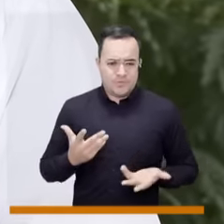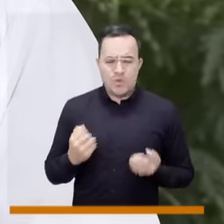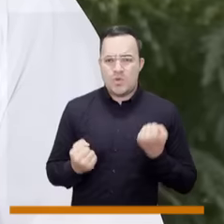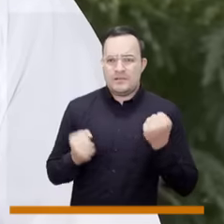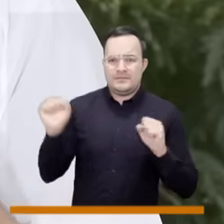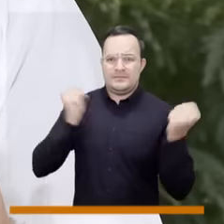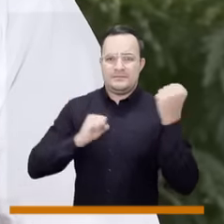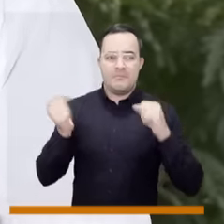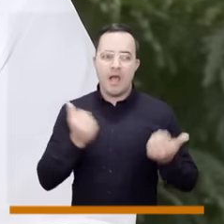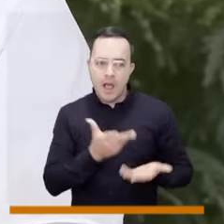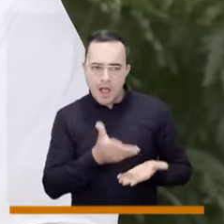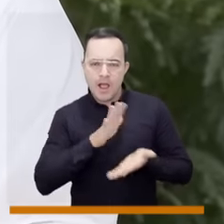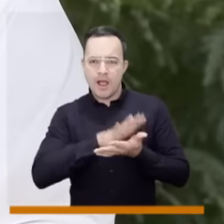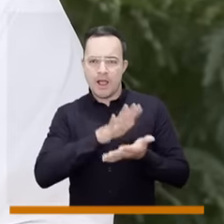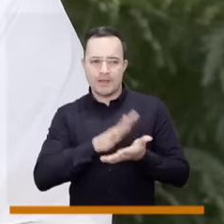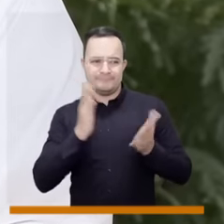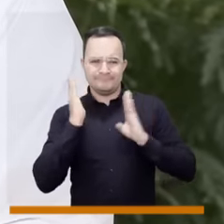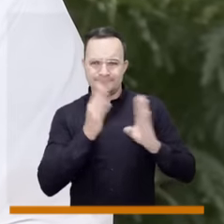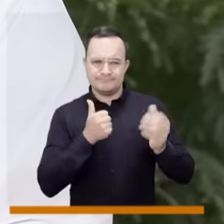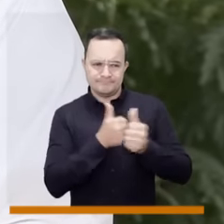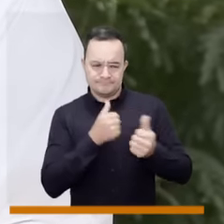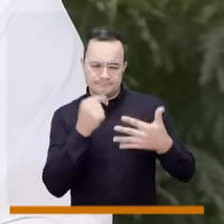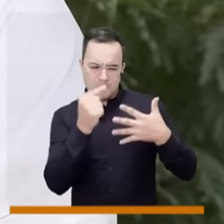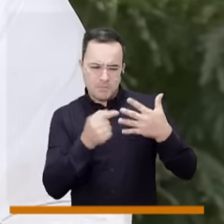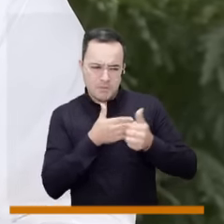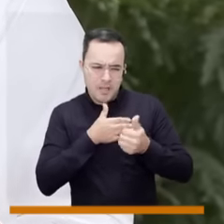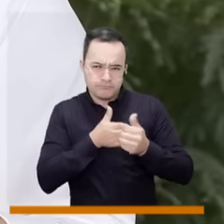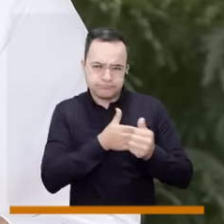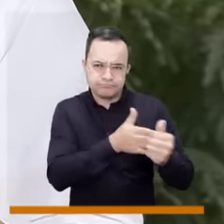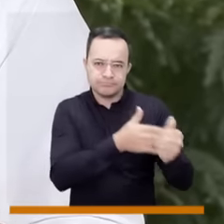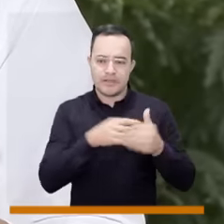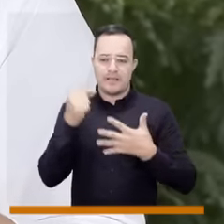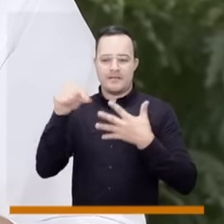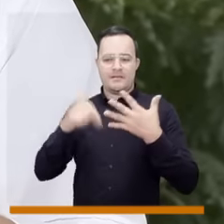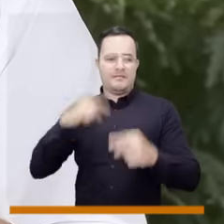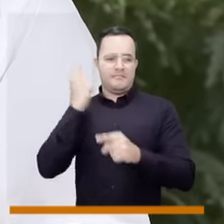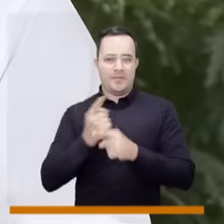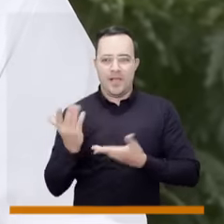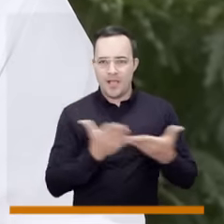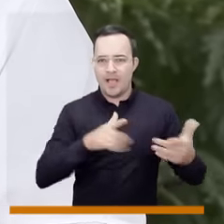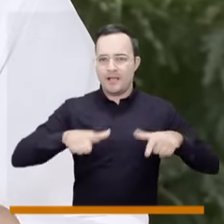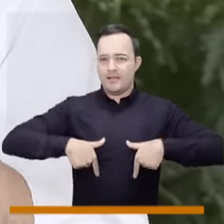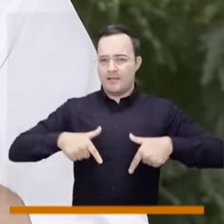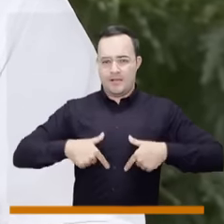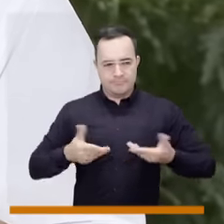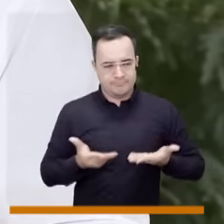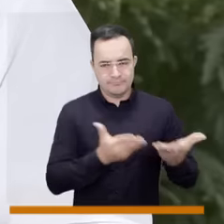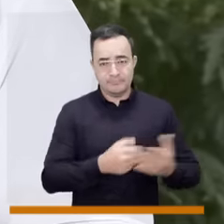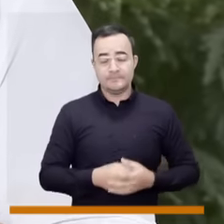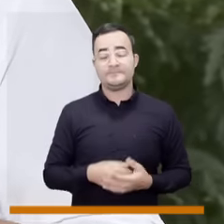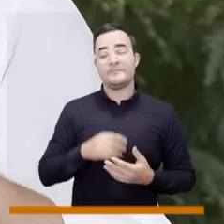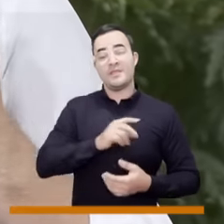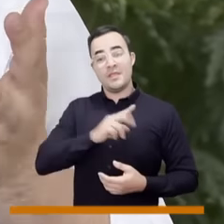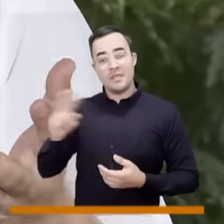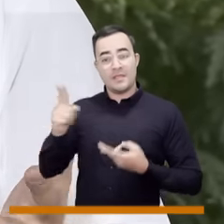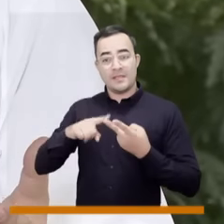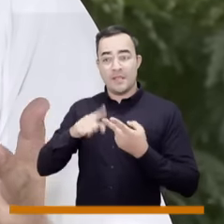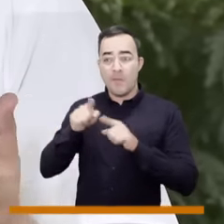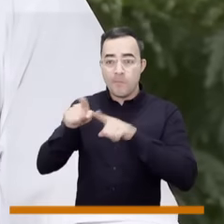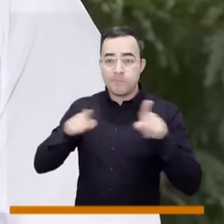requisitos y exigencias para que puedan obtener este permiso y dentro de esto es muy importante, vuelvo y reitero,